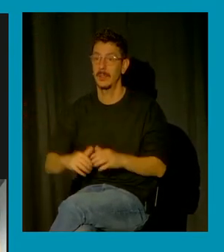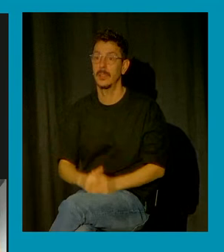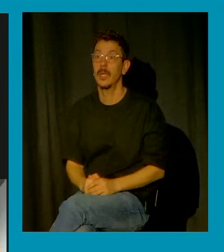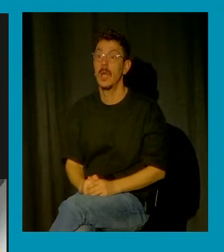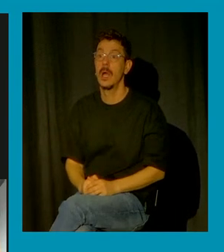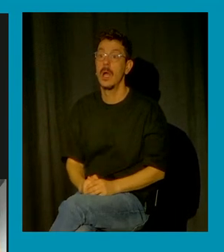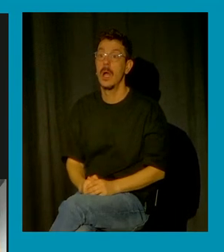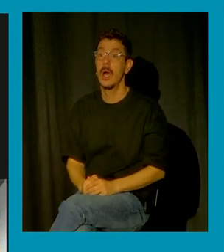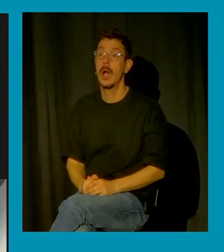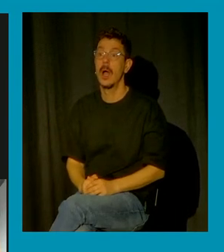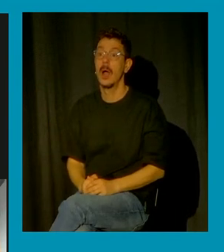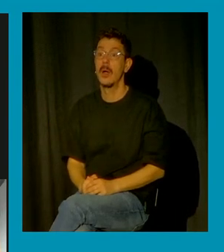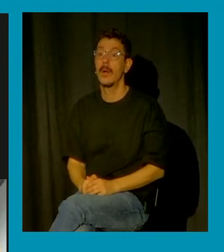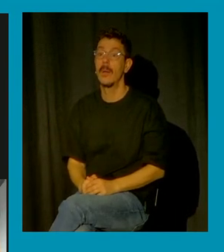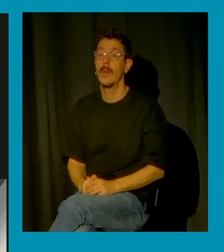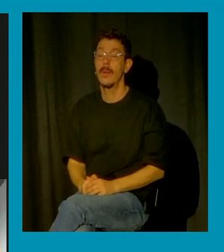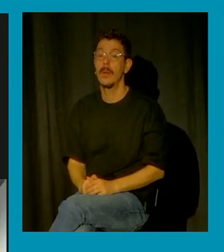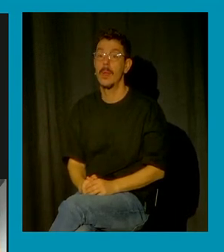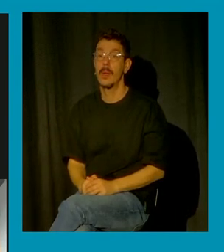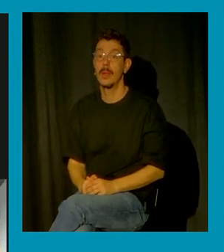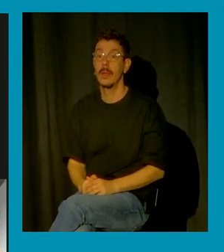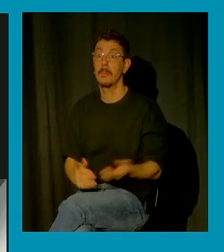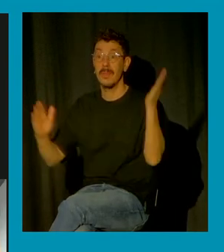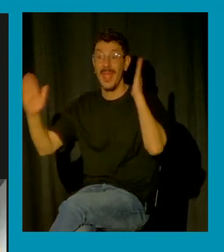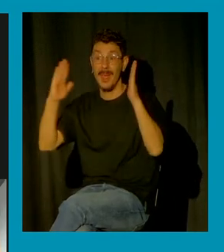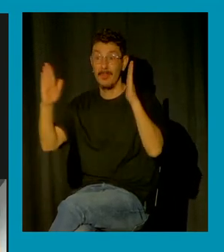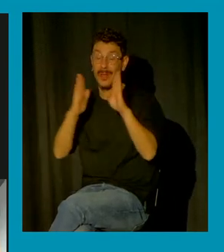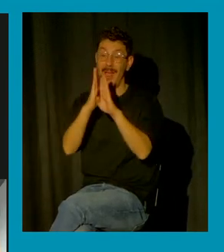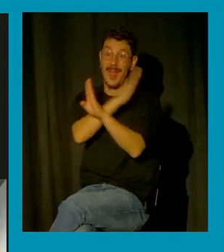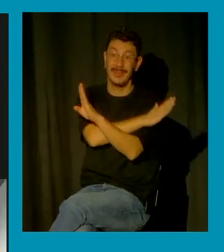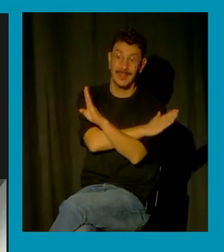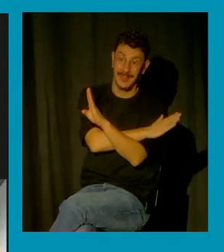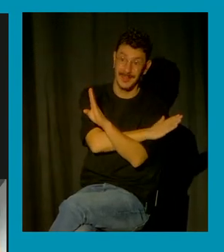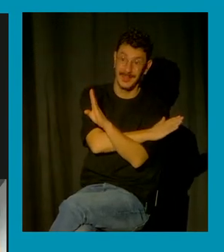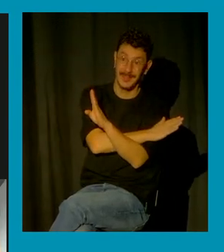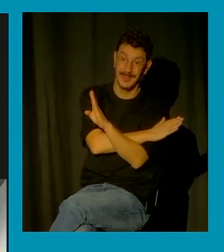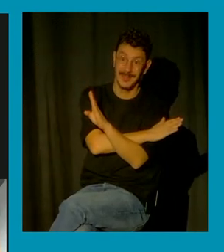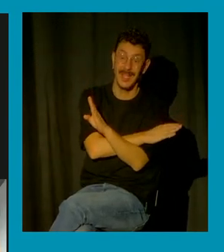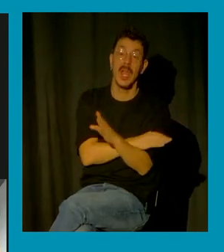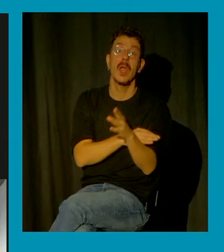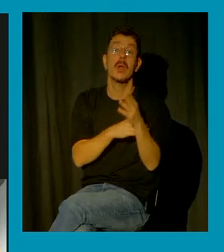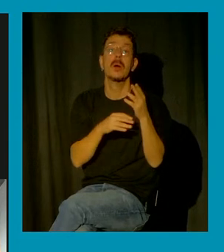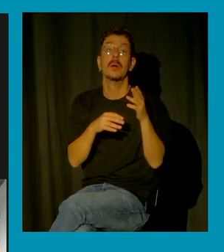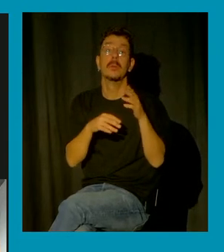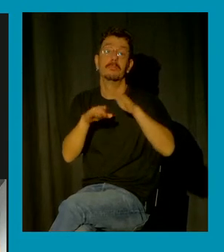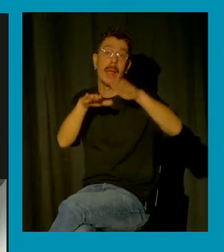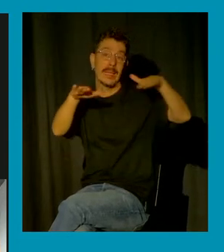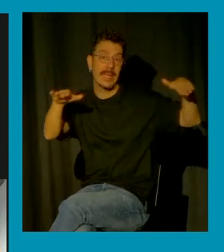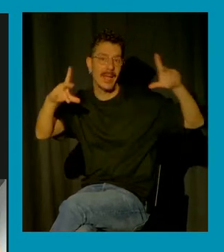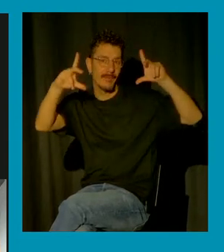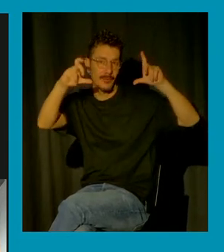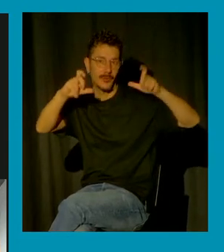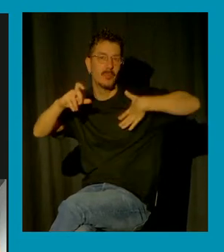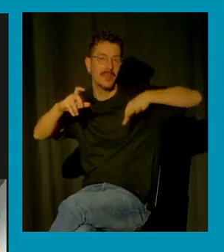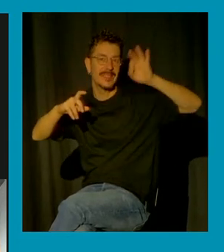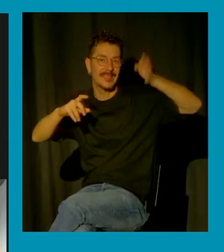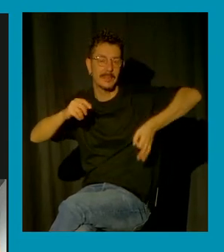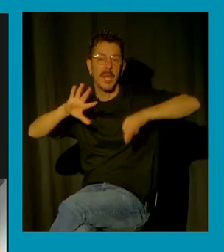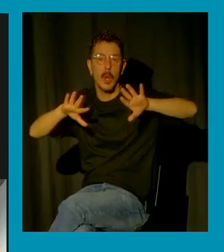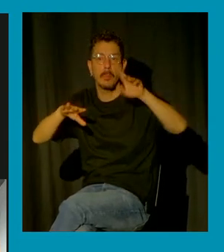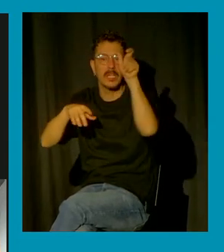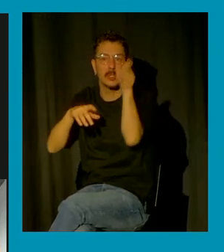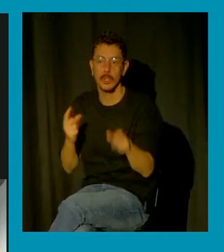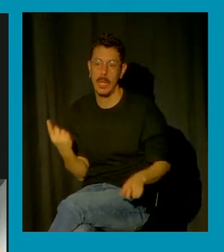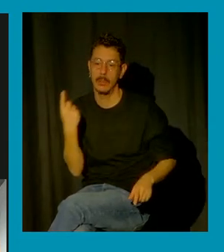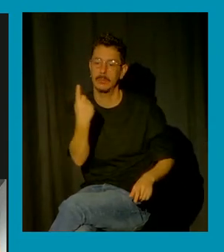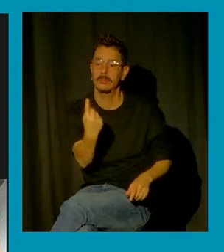que aparecieran en las fotografías algo más allá que los paisajes pero bueno esta persona que está aquí